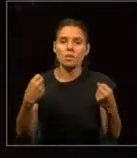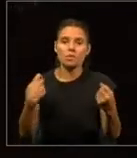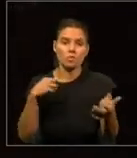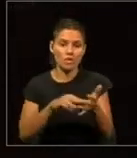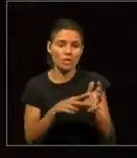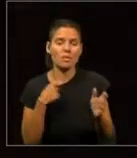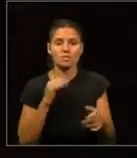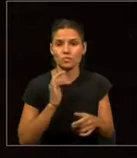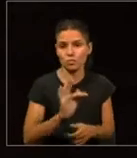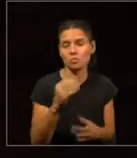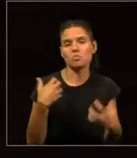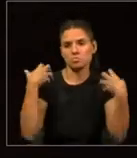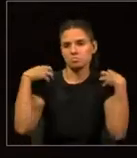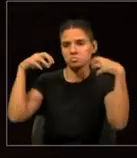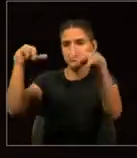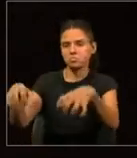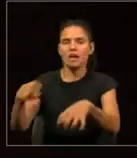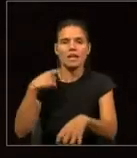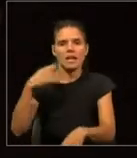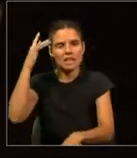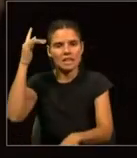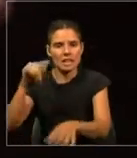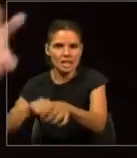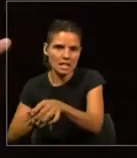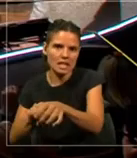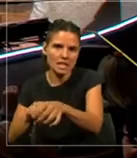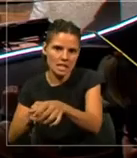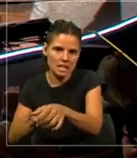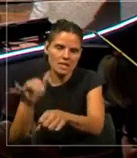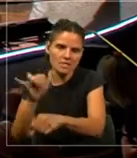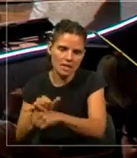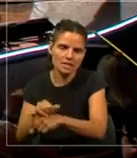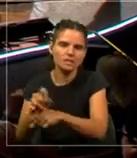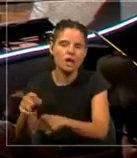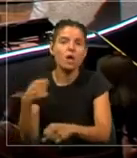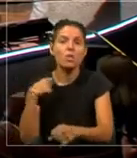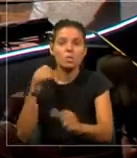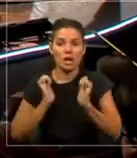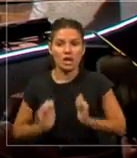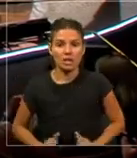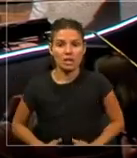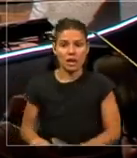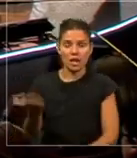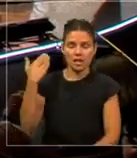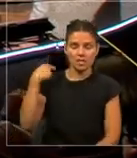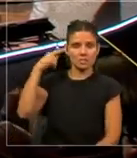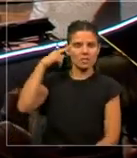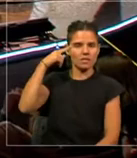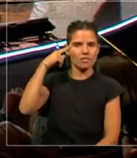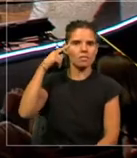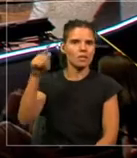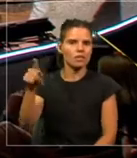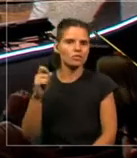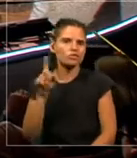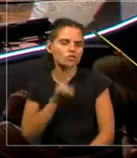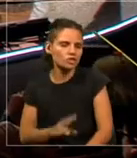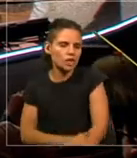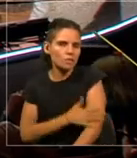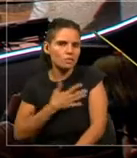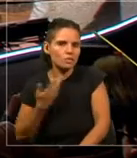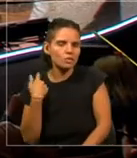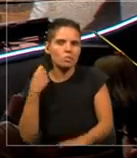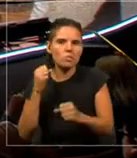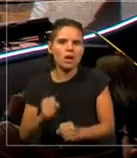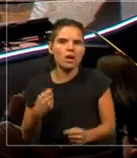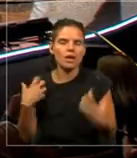futuro, que tenga una ética pensada por todos nosotros en ese momento y que desprovista de emociones tome